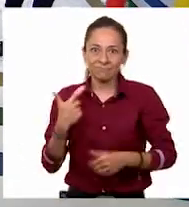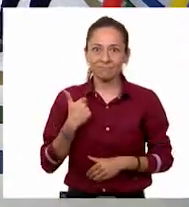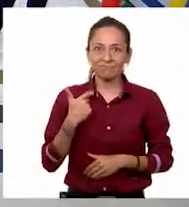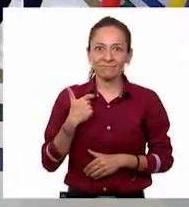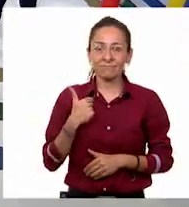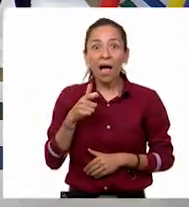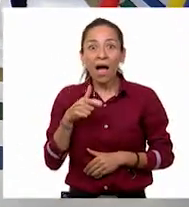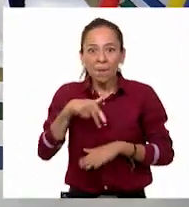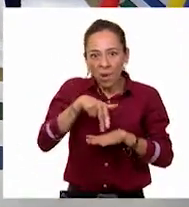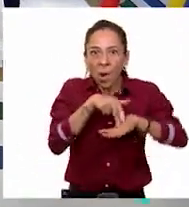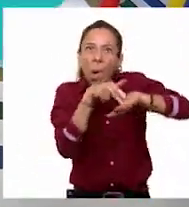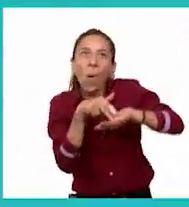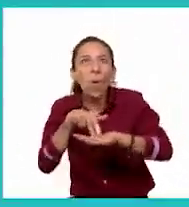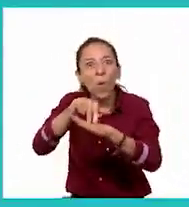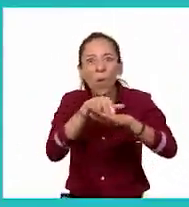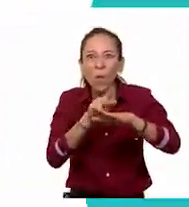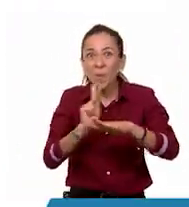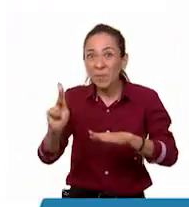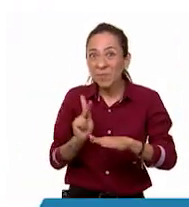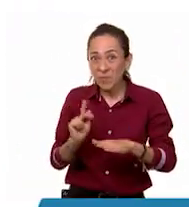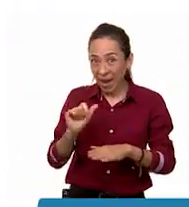Habrá una voladora como la de Aladín. Voladora.